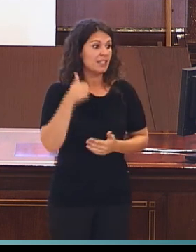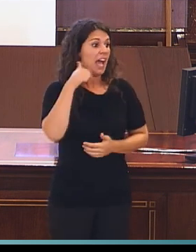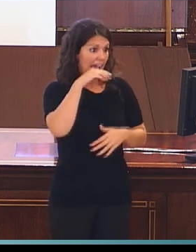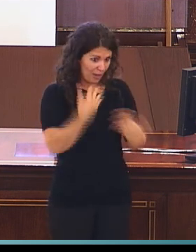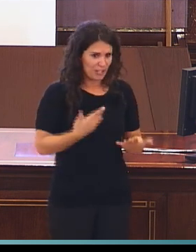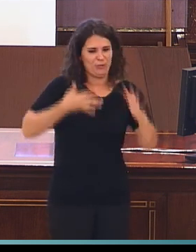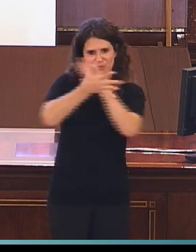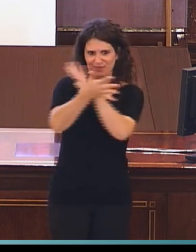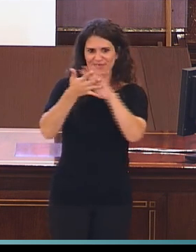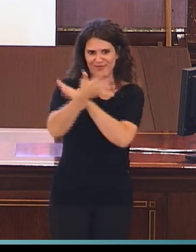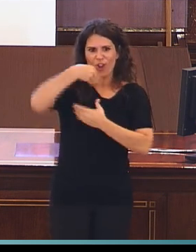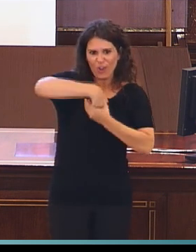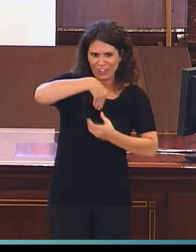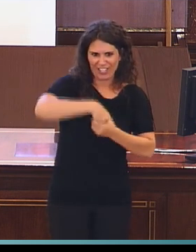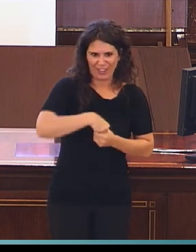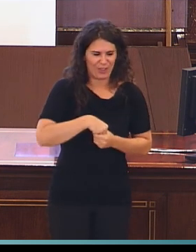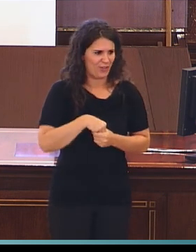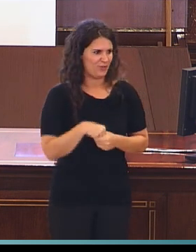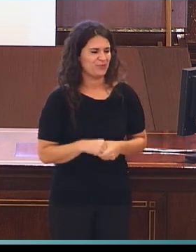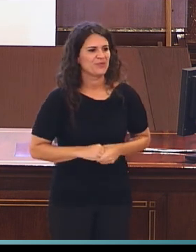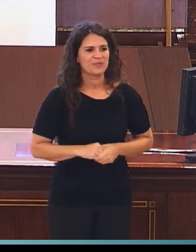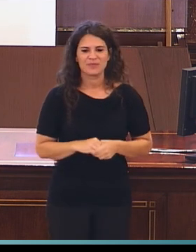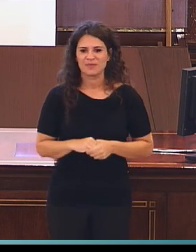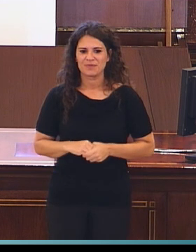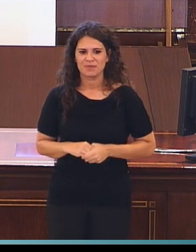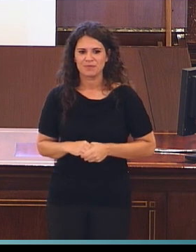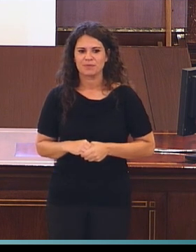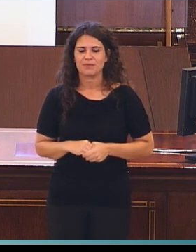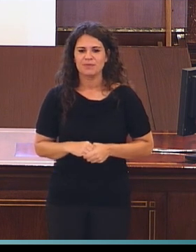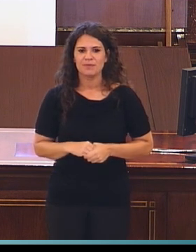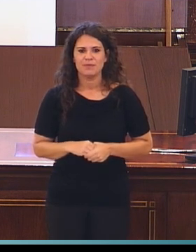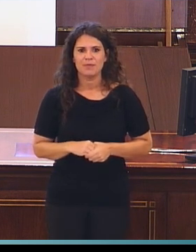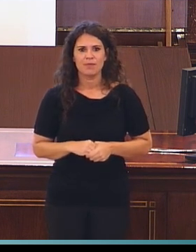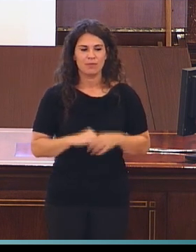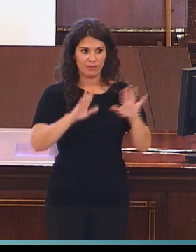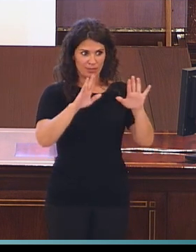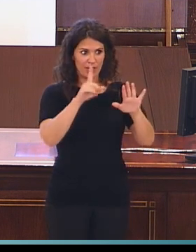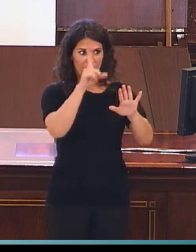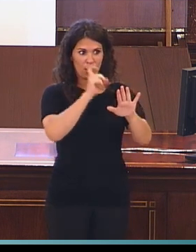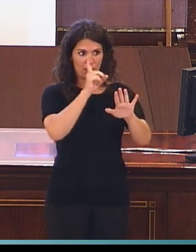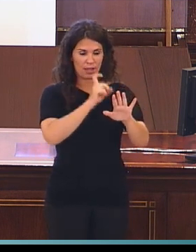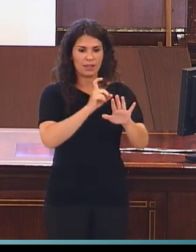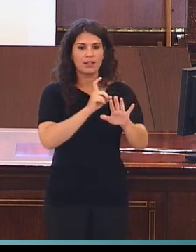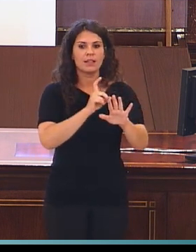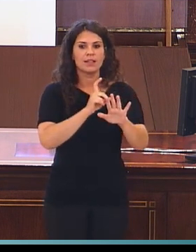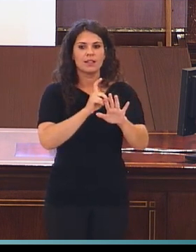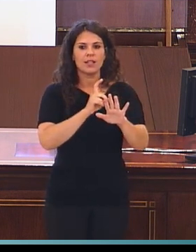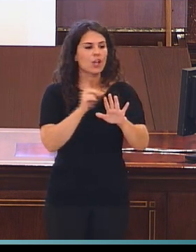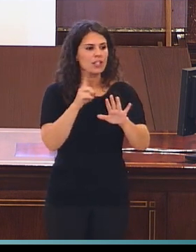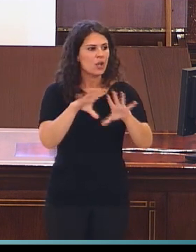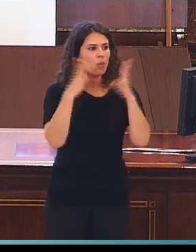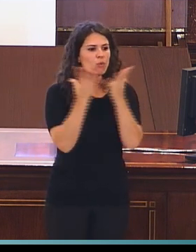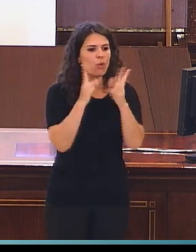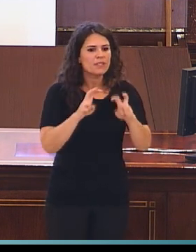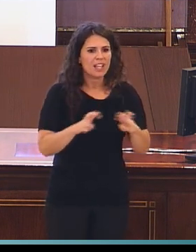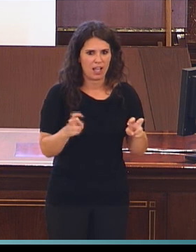dedicar a continuación los siguientes minutos. Recordemos, no es todo lo que se está investigando en el mundo, es lo